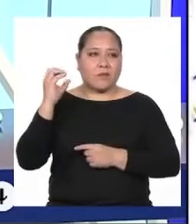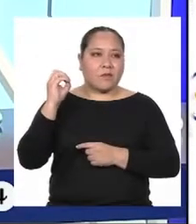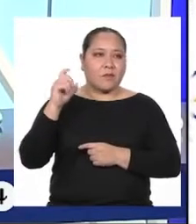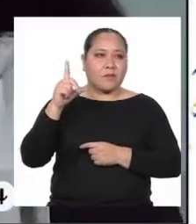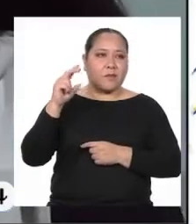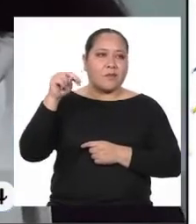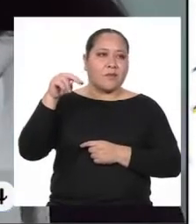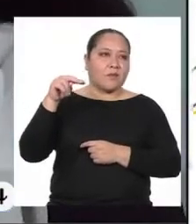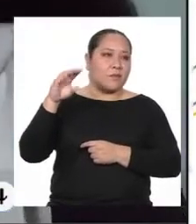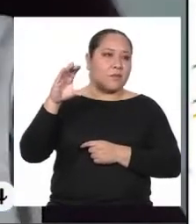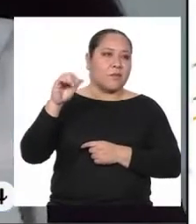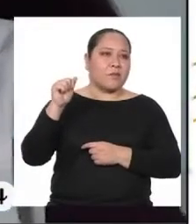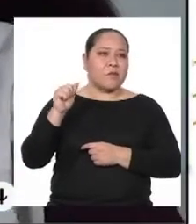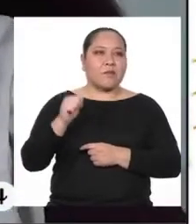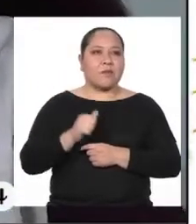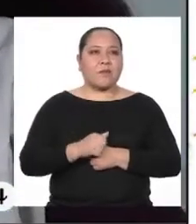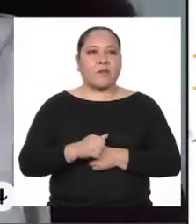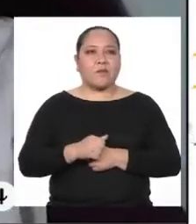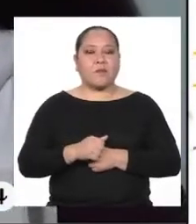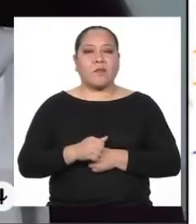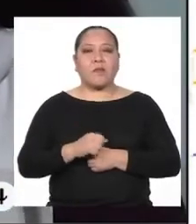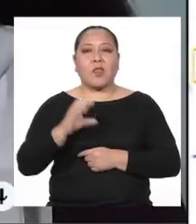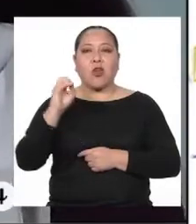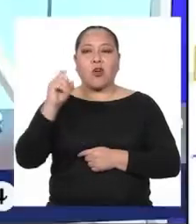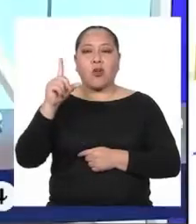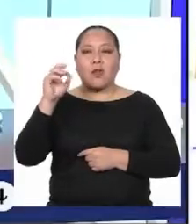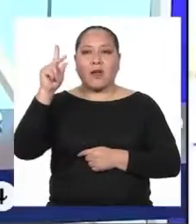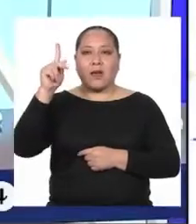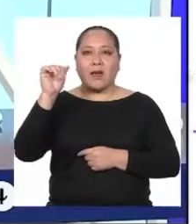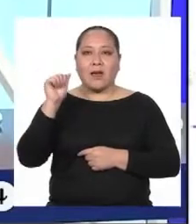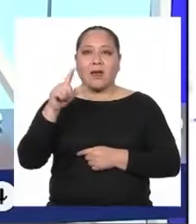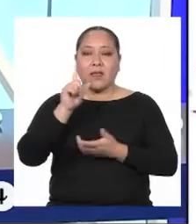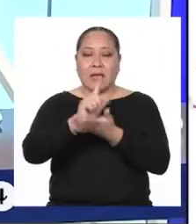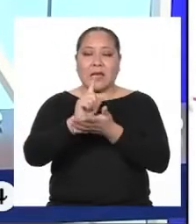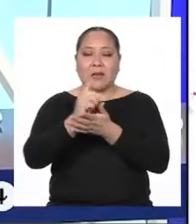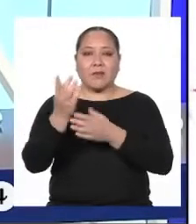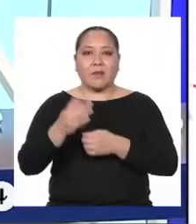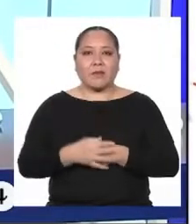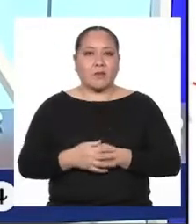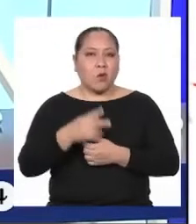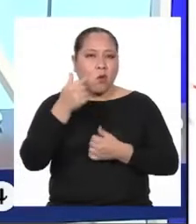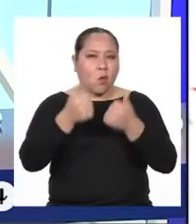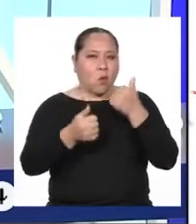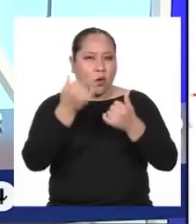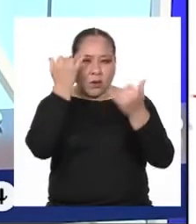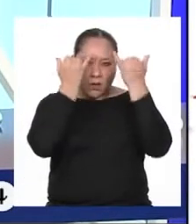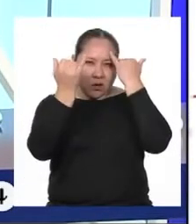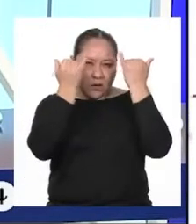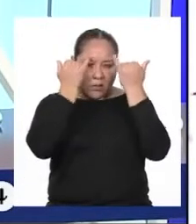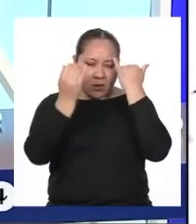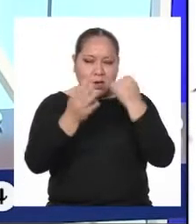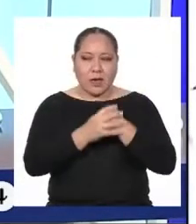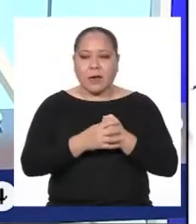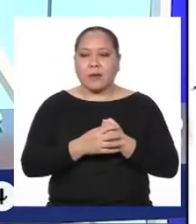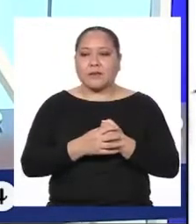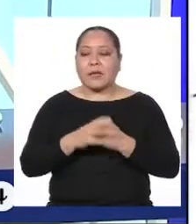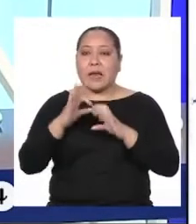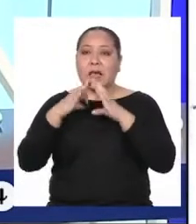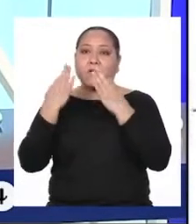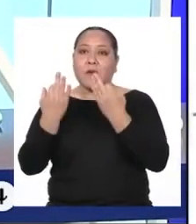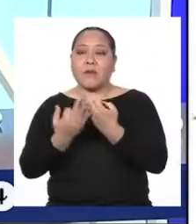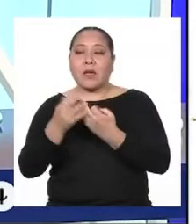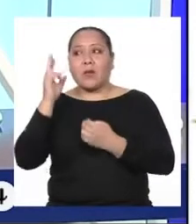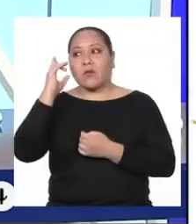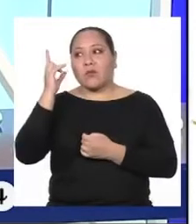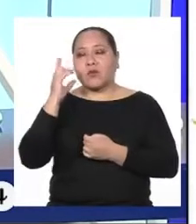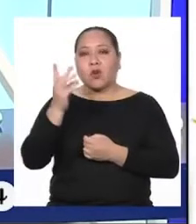de Lima Buenas tardes Yeremis ¿Qué percepción tienen las familias, docentes